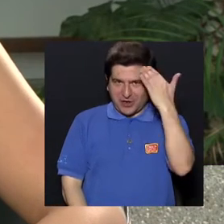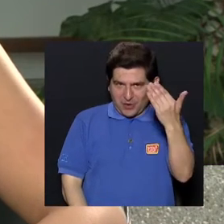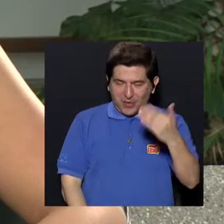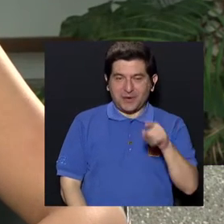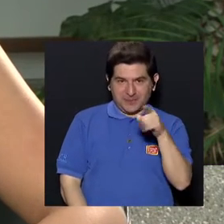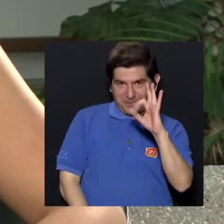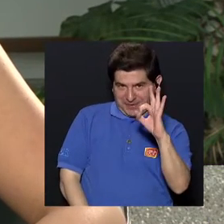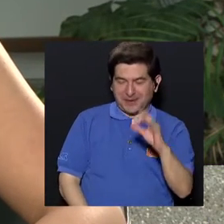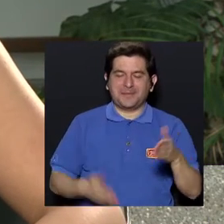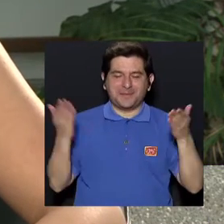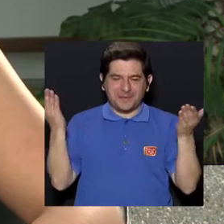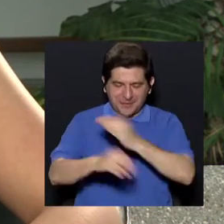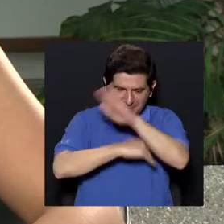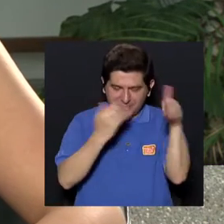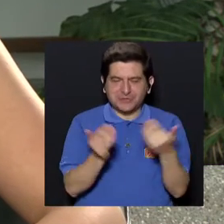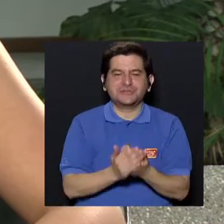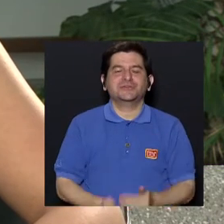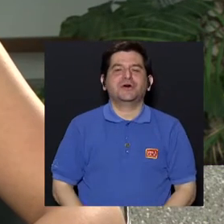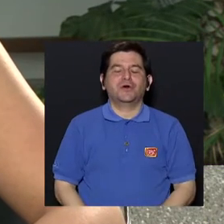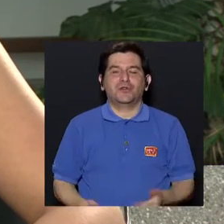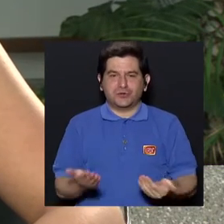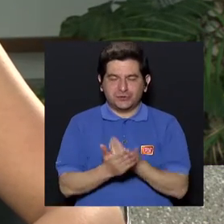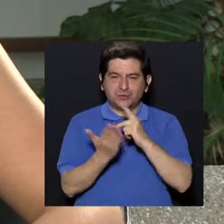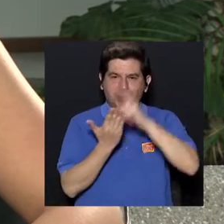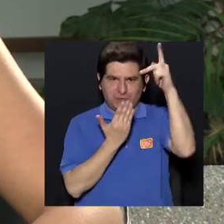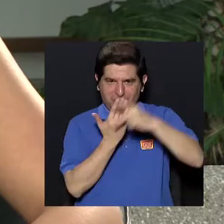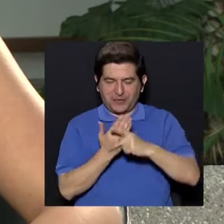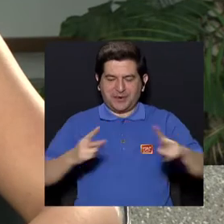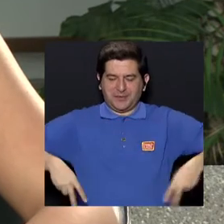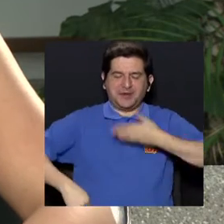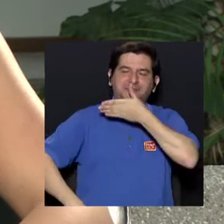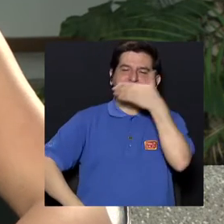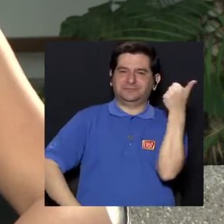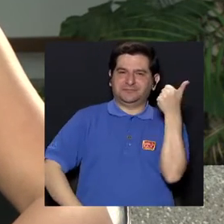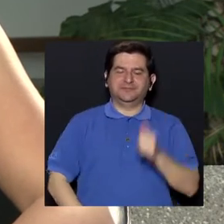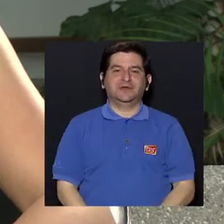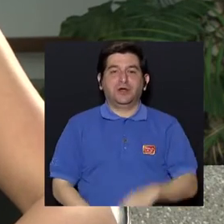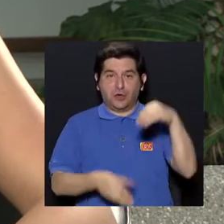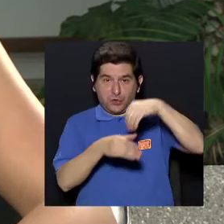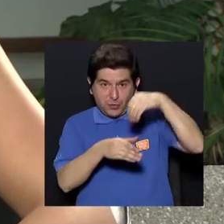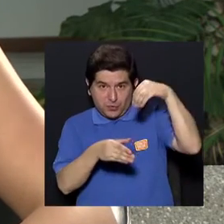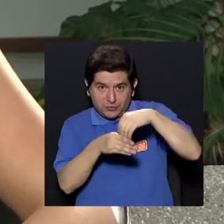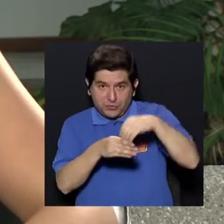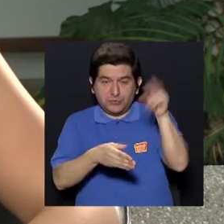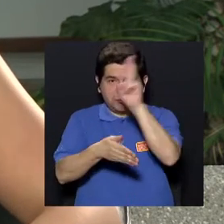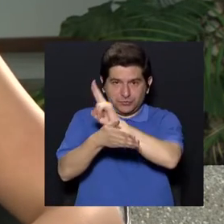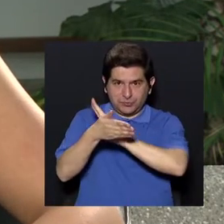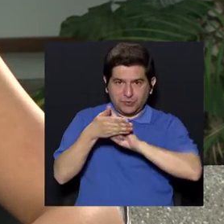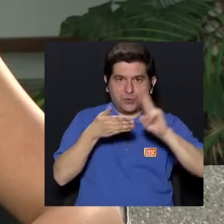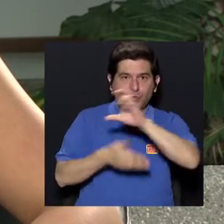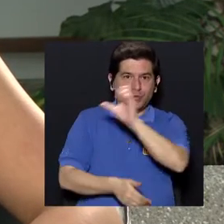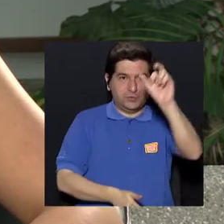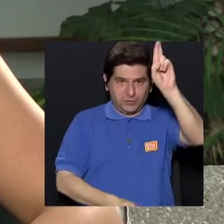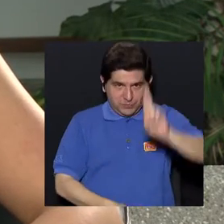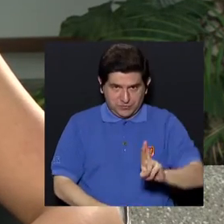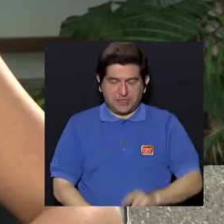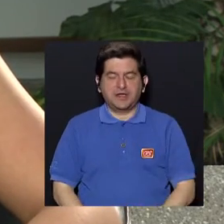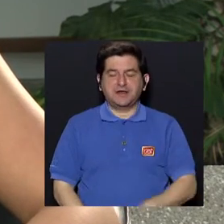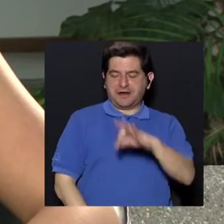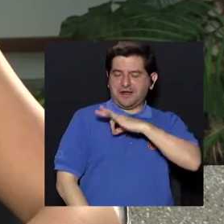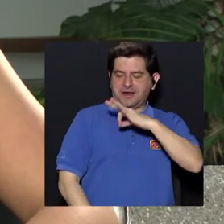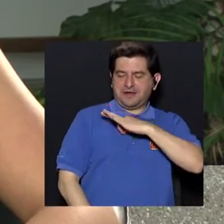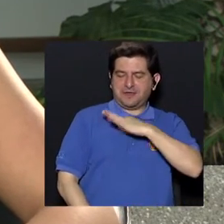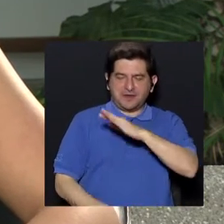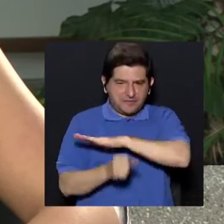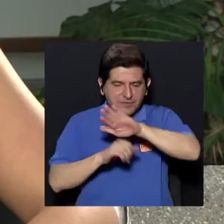Hola, ¿qué tal? Bienvenidos y bienvenidas a un nuevo capítulo de Vivir Mejor, un aporte más de la Universidad de Costa Rica para